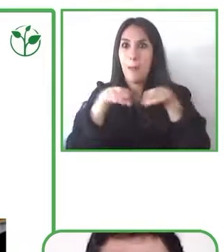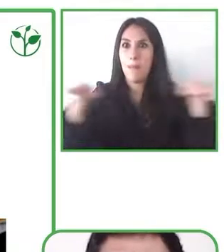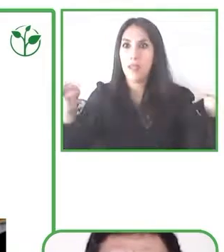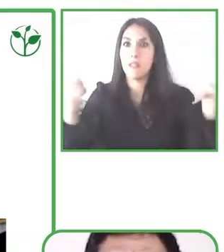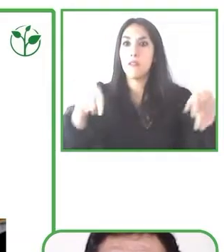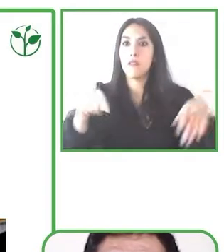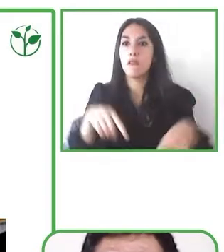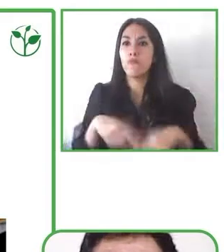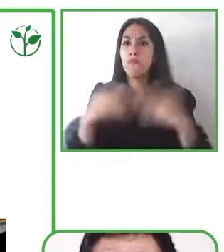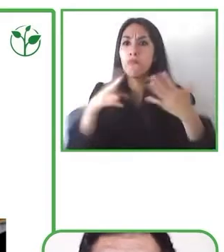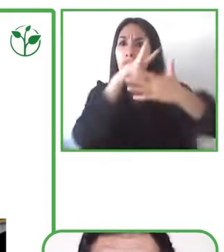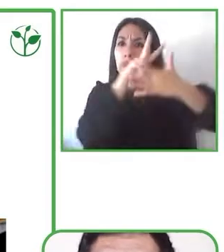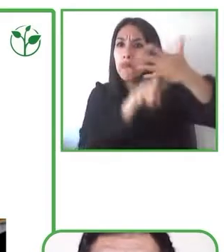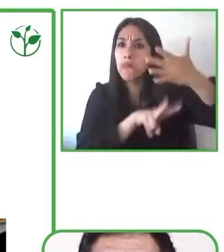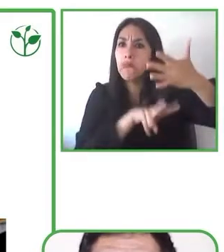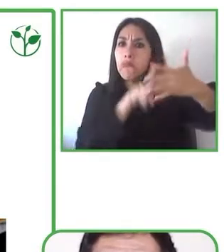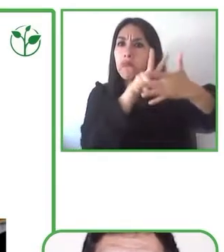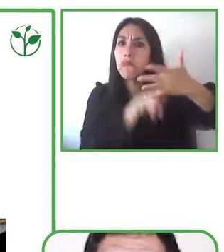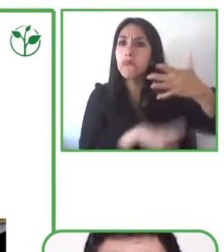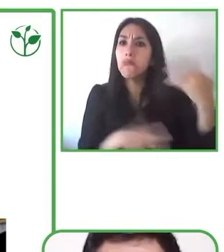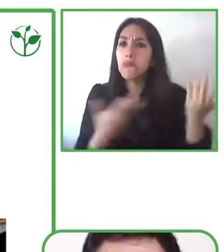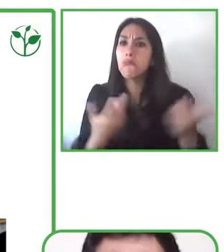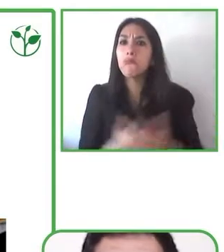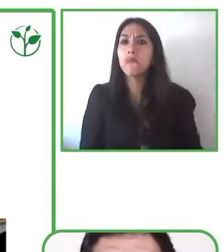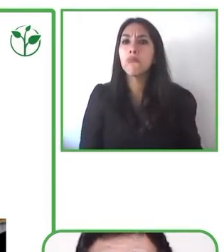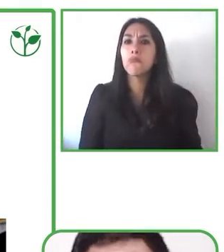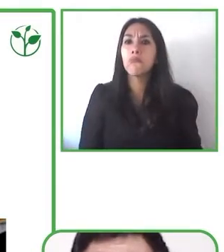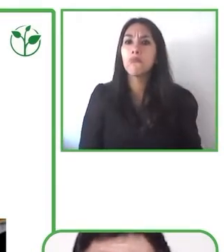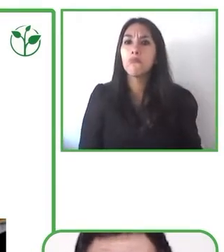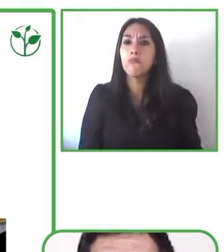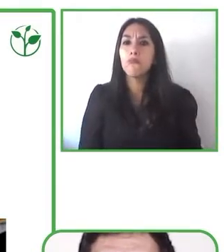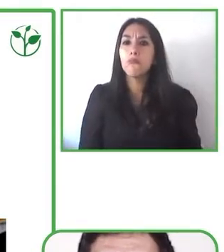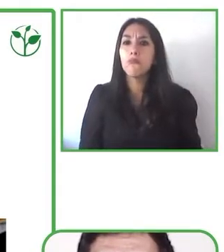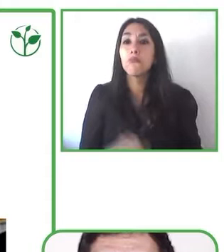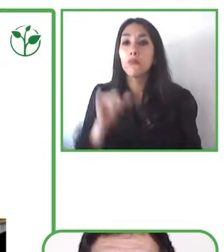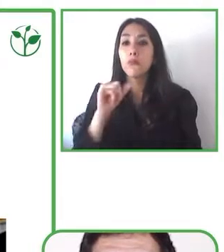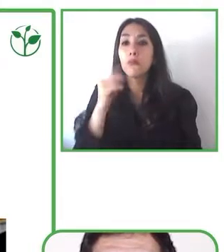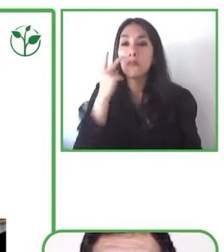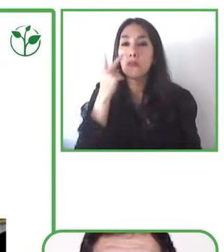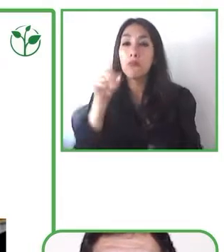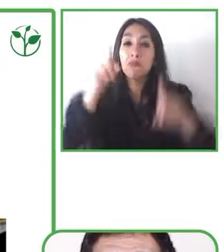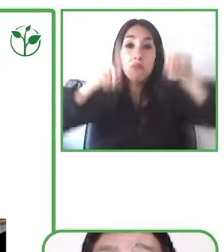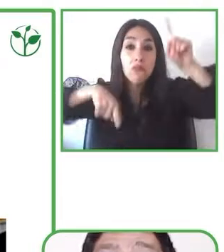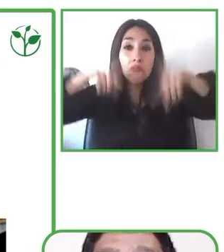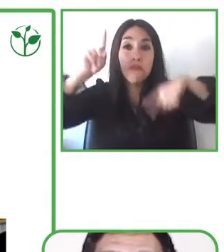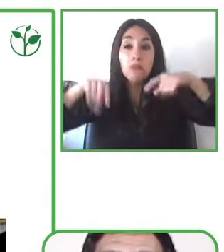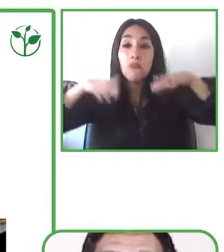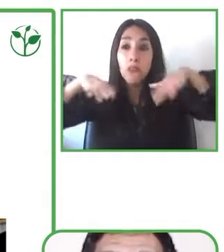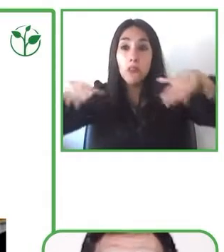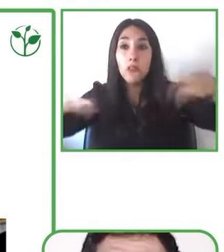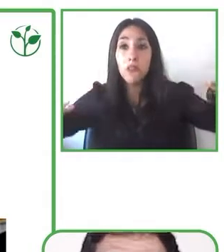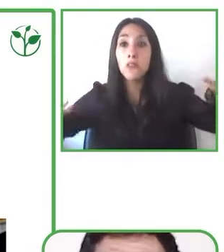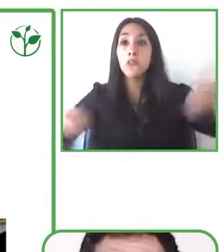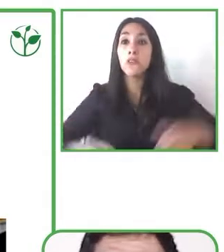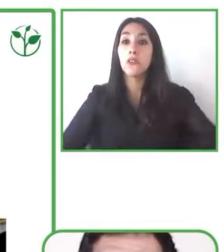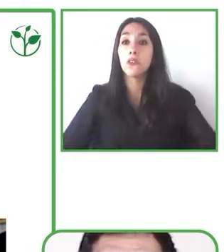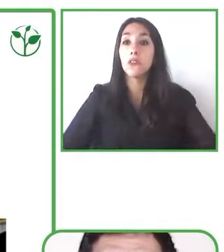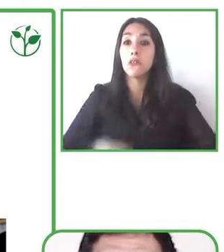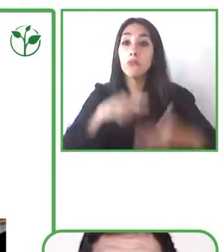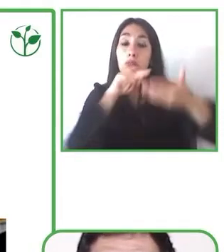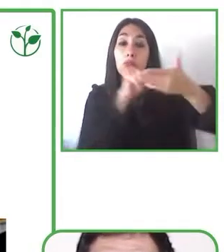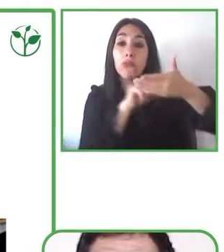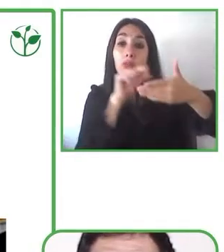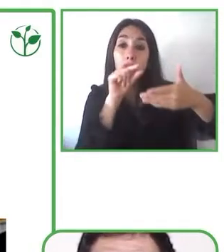También encontramos un grupo de niños que no lograron beneficiarse, y este grupo de niños también eran aquellos que especialmente tenían un mayor